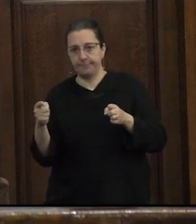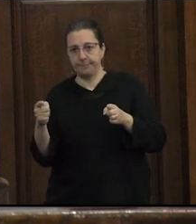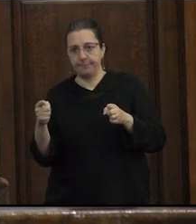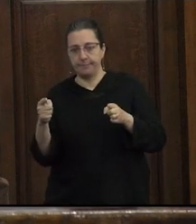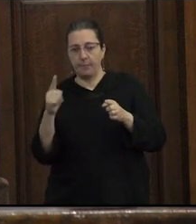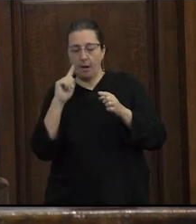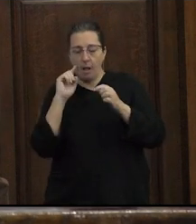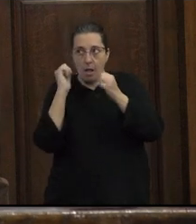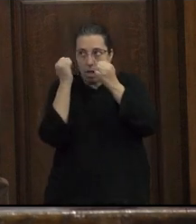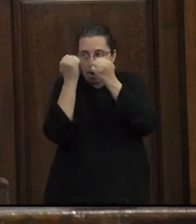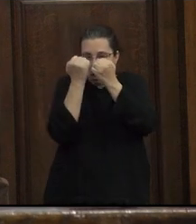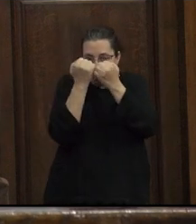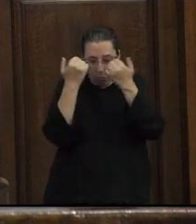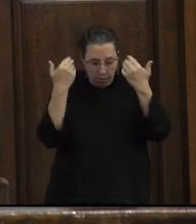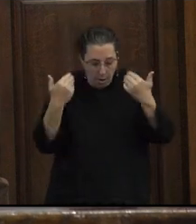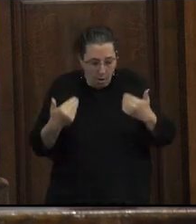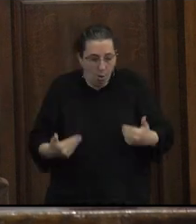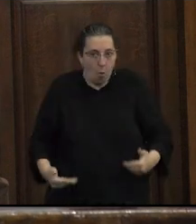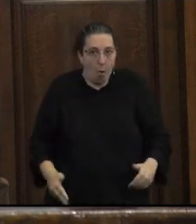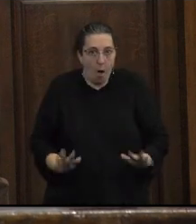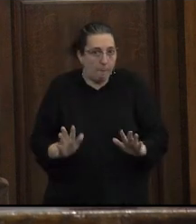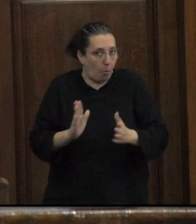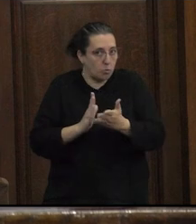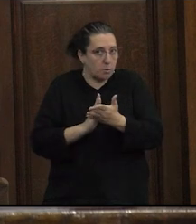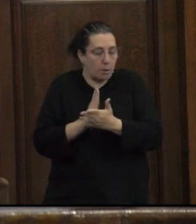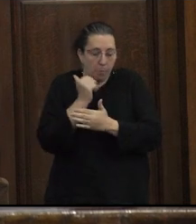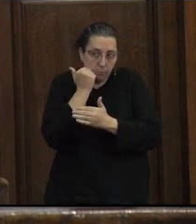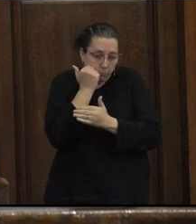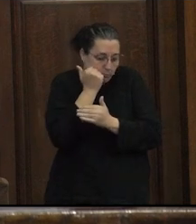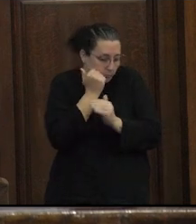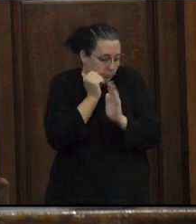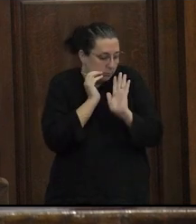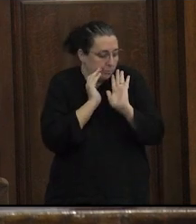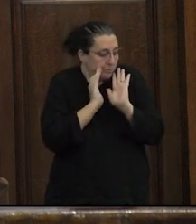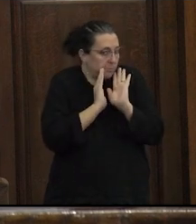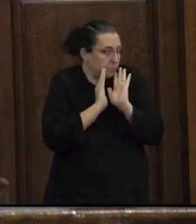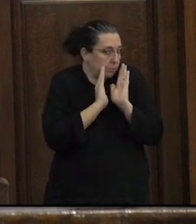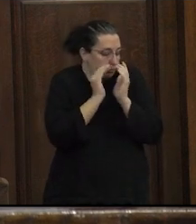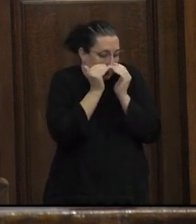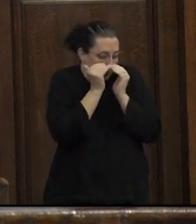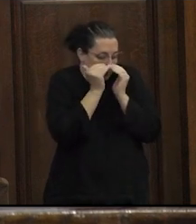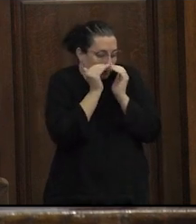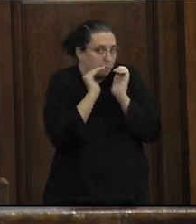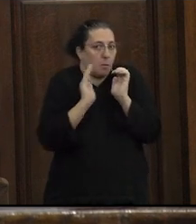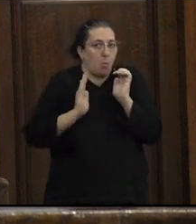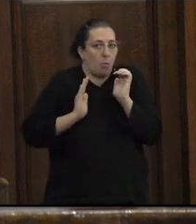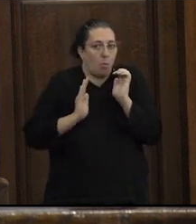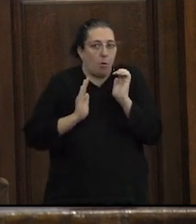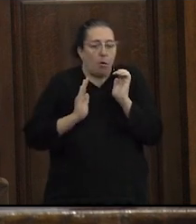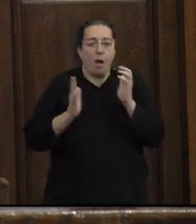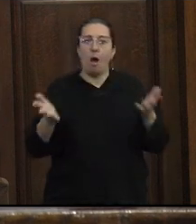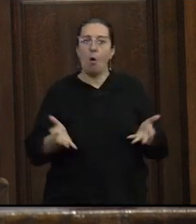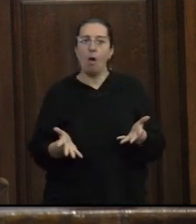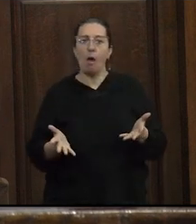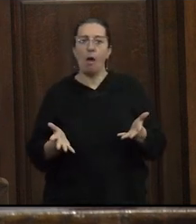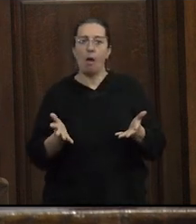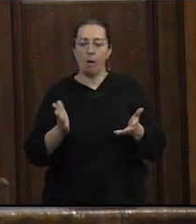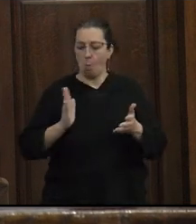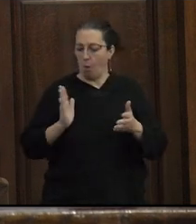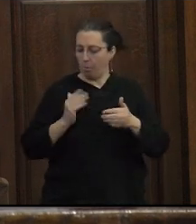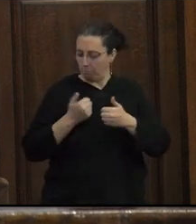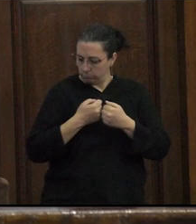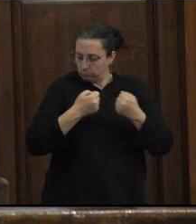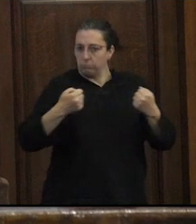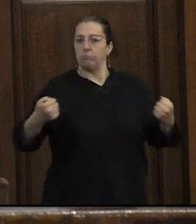esconde tu cuerpo que siempre fue el mandato de recato corporal para las mujeres a muestra el cuerpo que debes